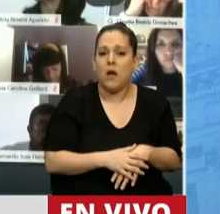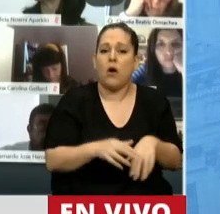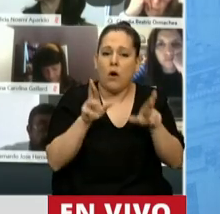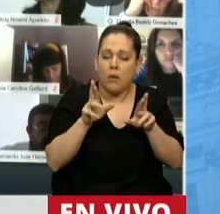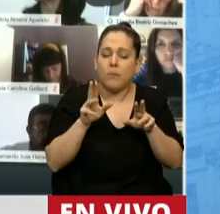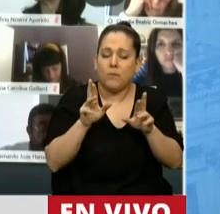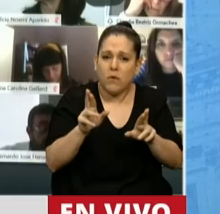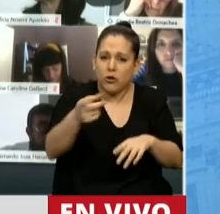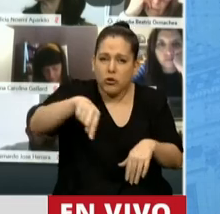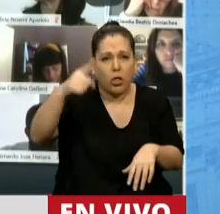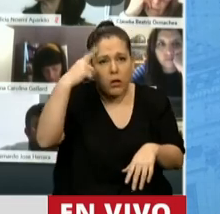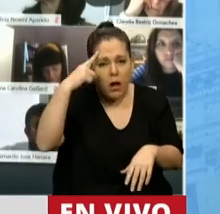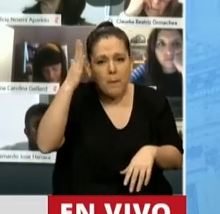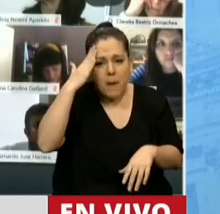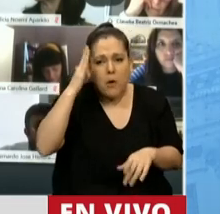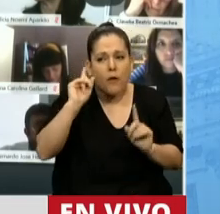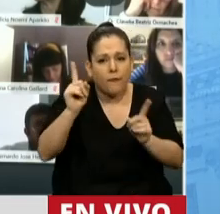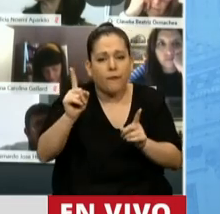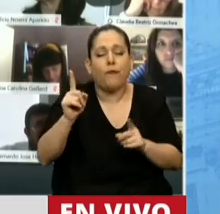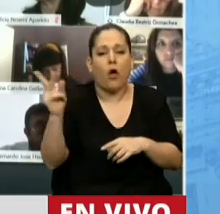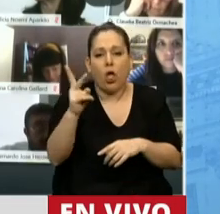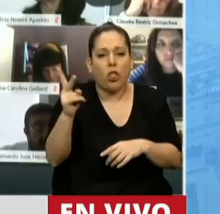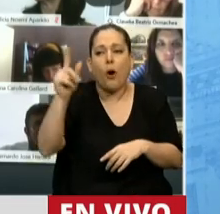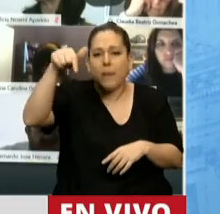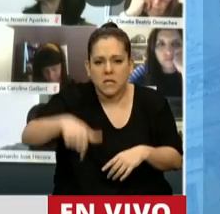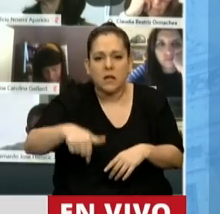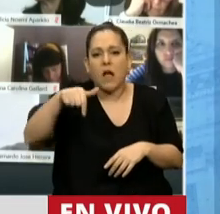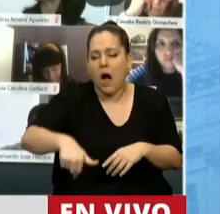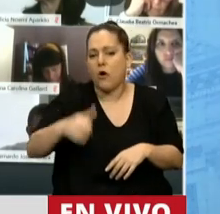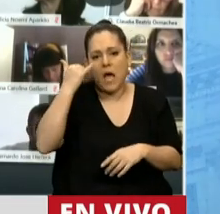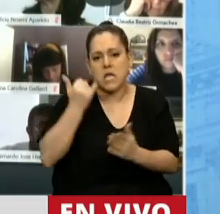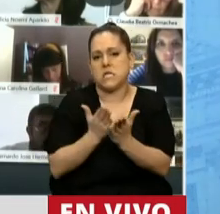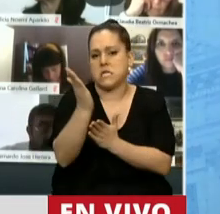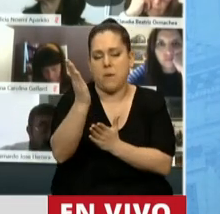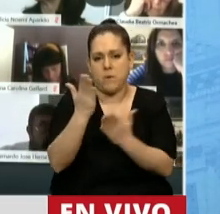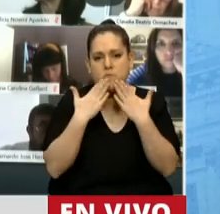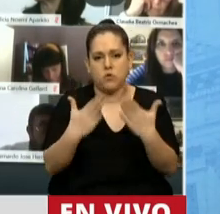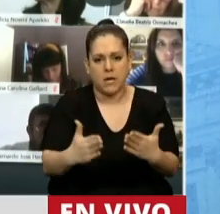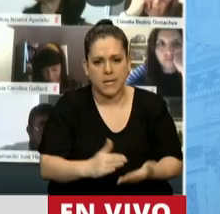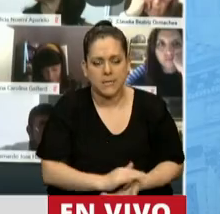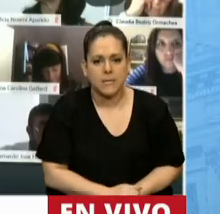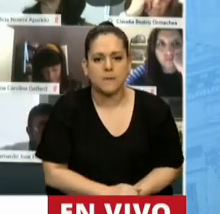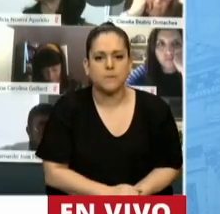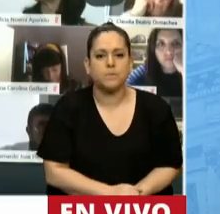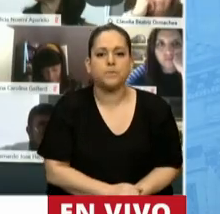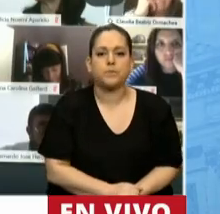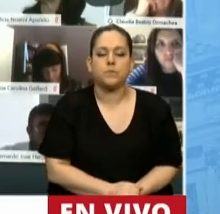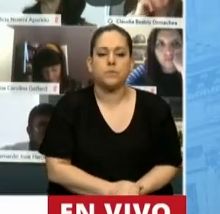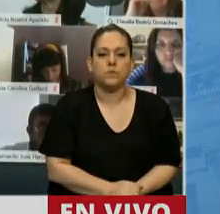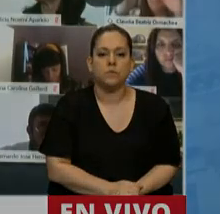viva la memoria, Sandra y Rubén presentes, ahora y siempre. Muchas gracias. Muchas gracias,